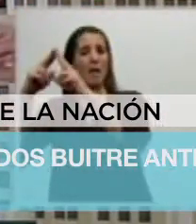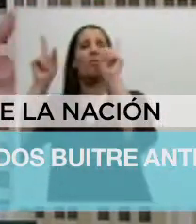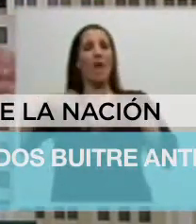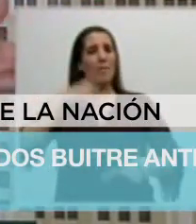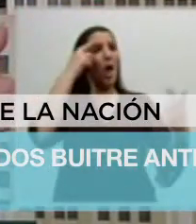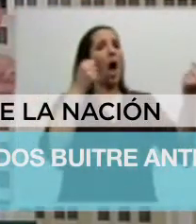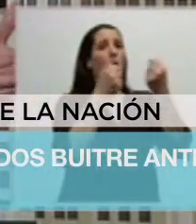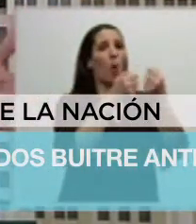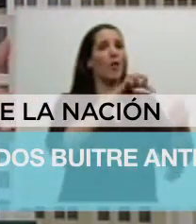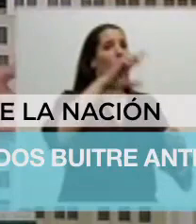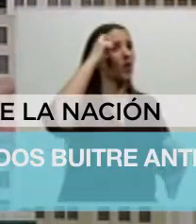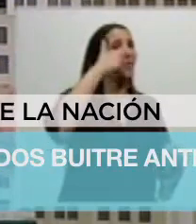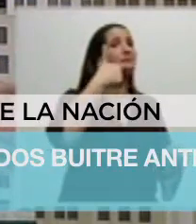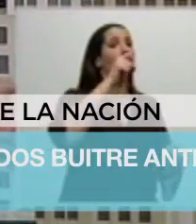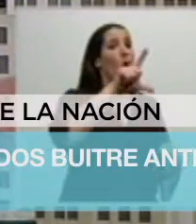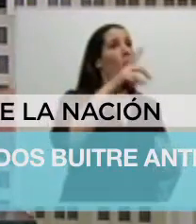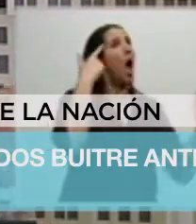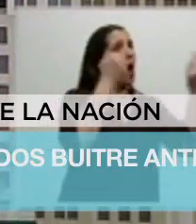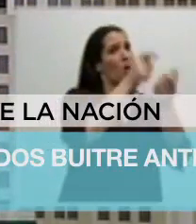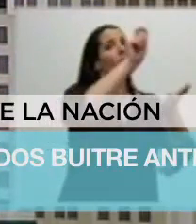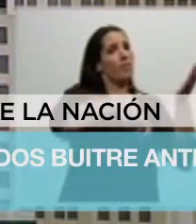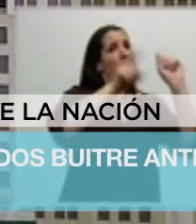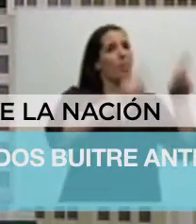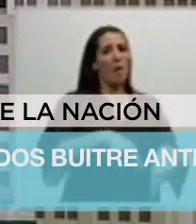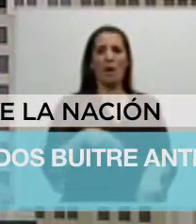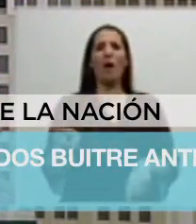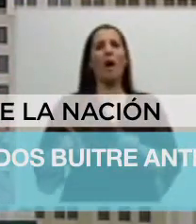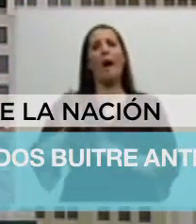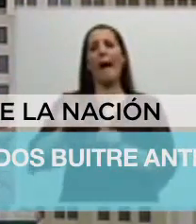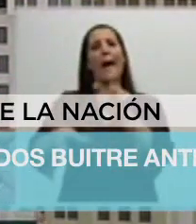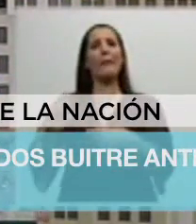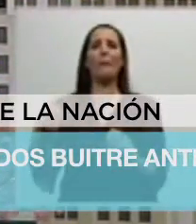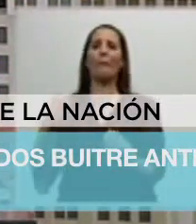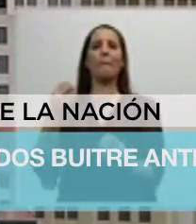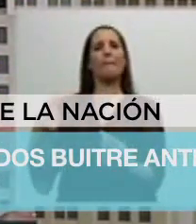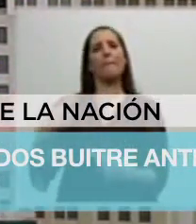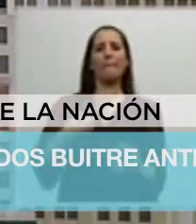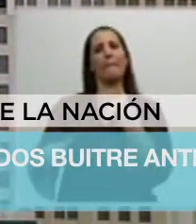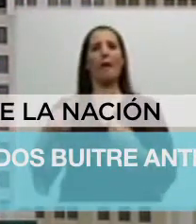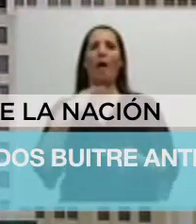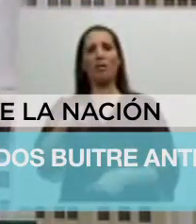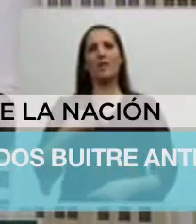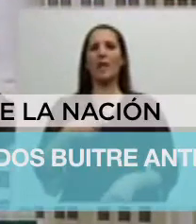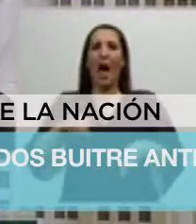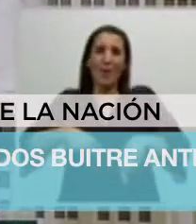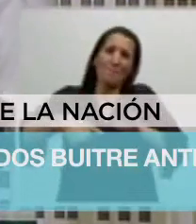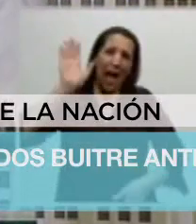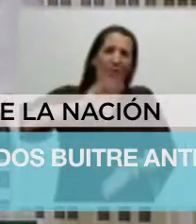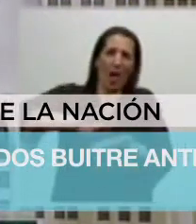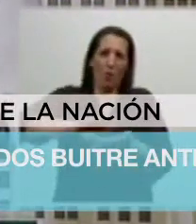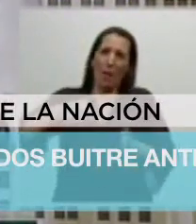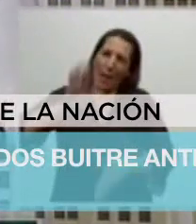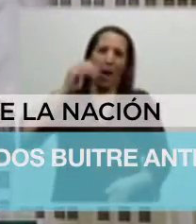desde algunos partidos de la oposición nos acusaron de que estábamos entregando la patria, endeudando el país. Y ahora quieren que